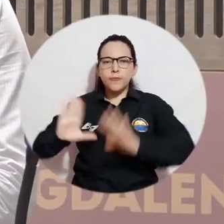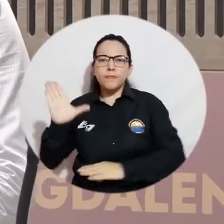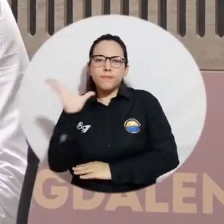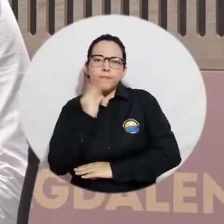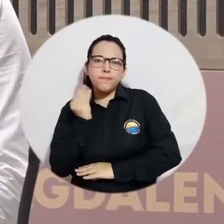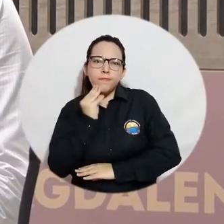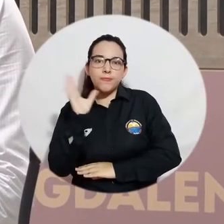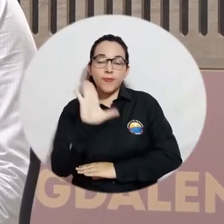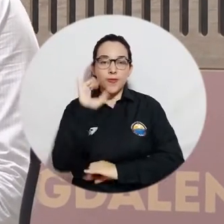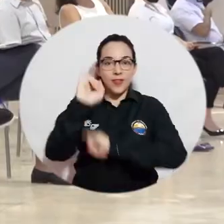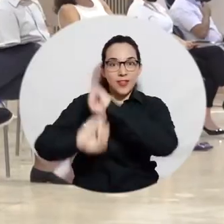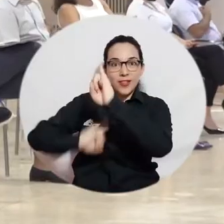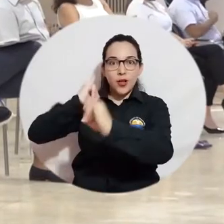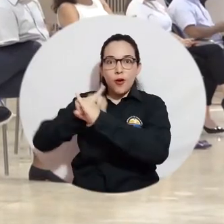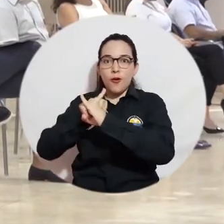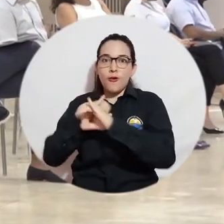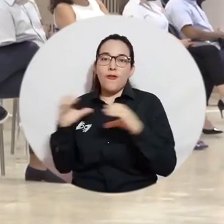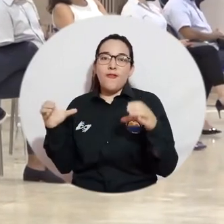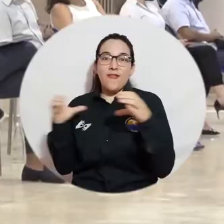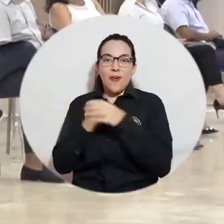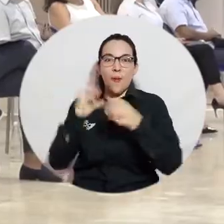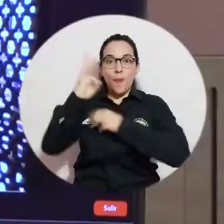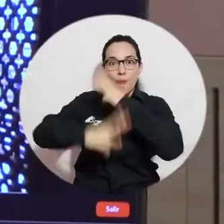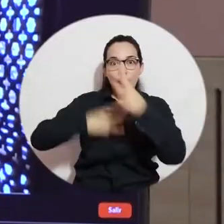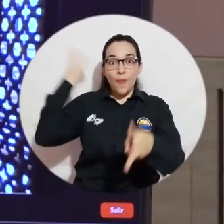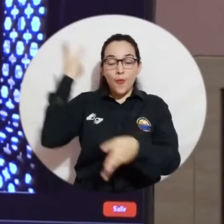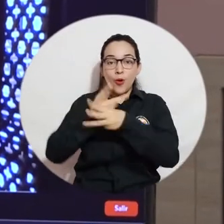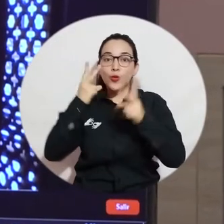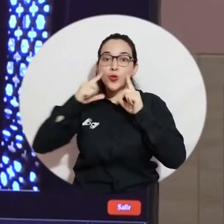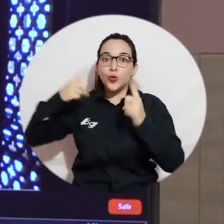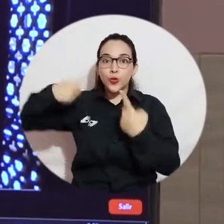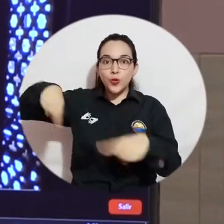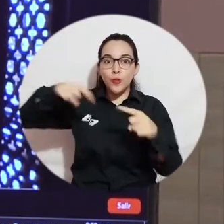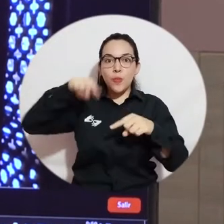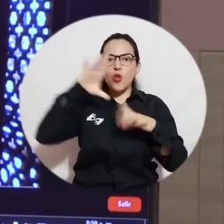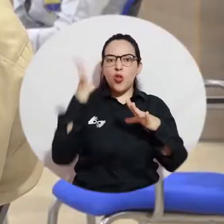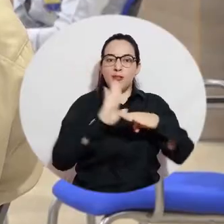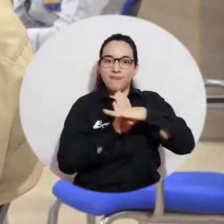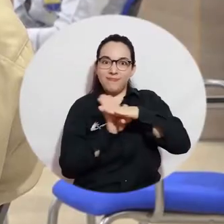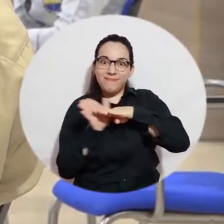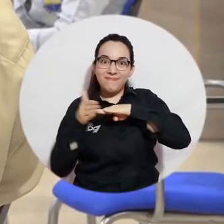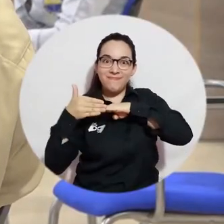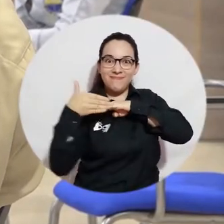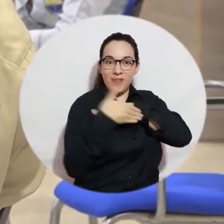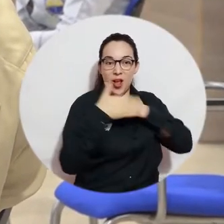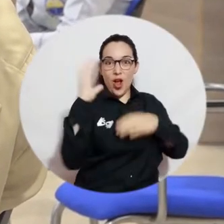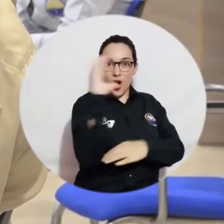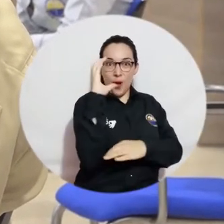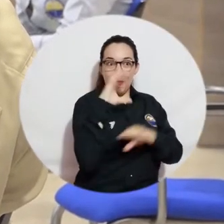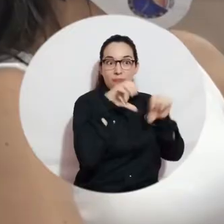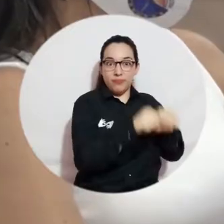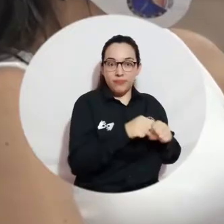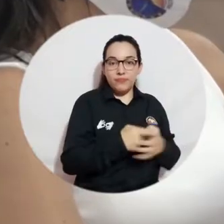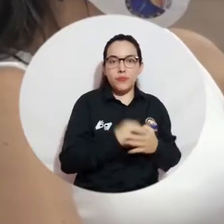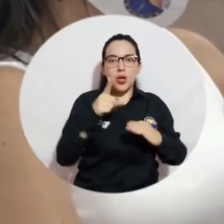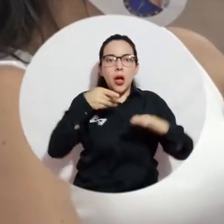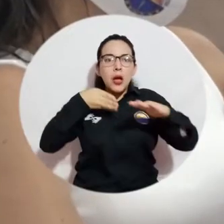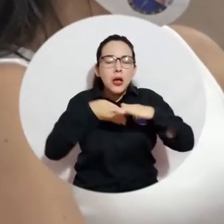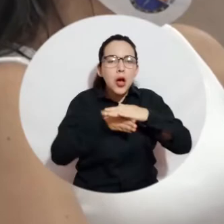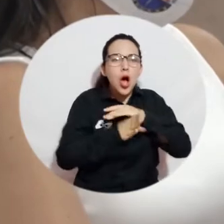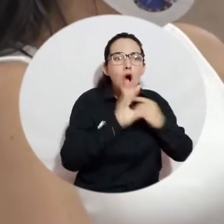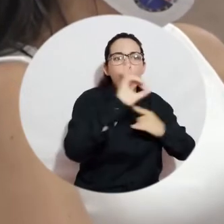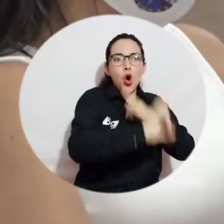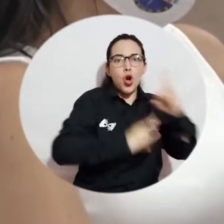expertos internacionales de la Organización Mundial del Turismo, la Embajada de Colombia en Jamaica, la Consejería Presidencial para Accesibilidad